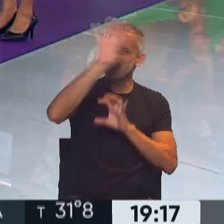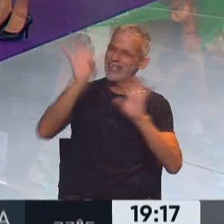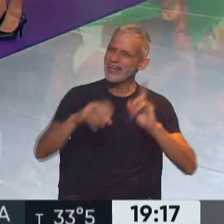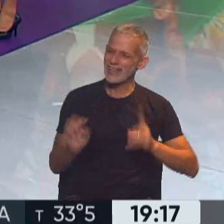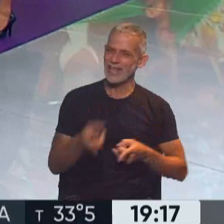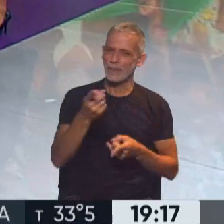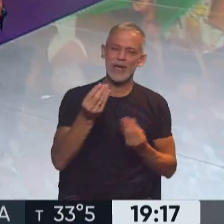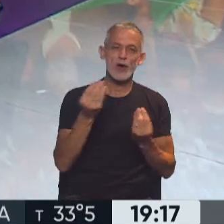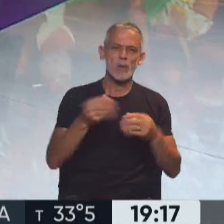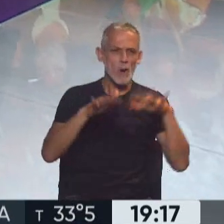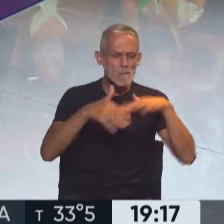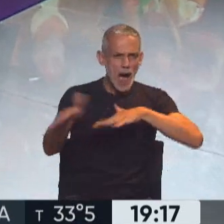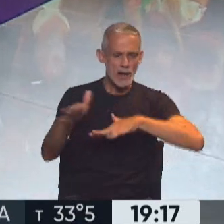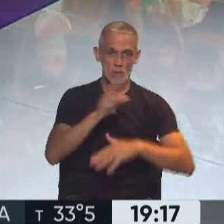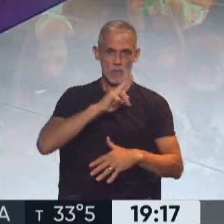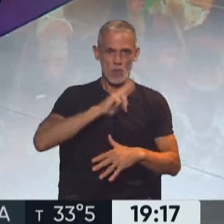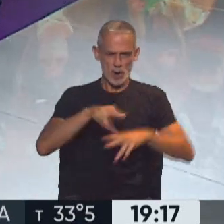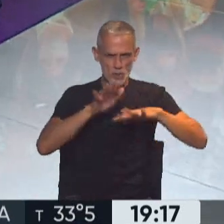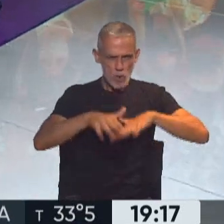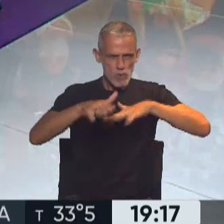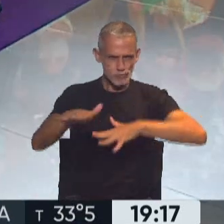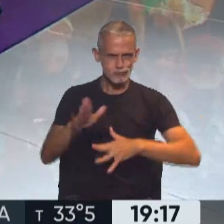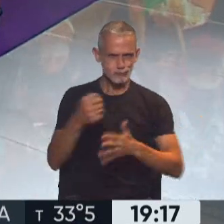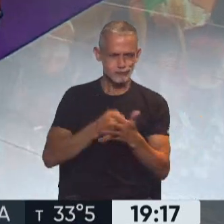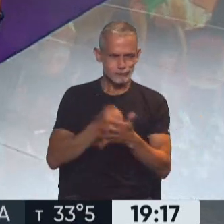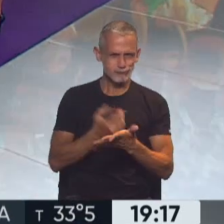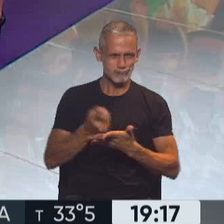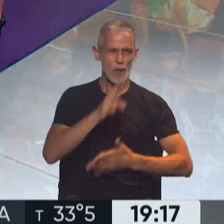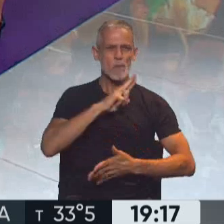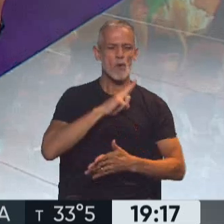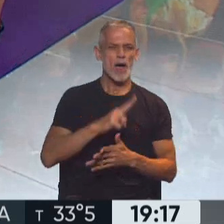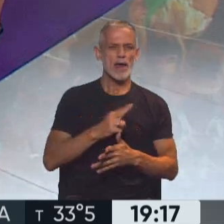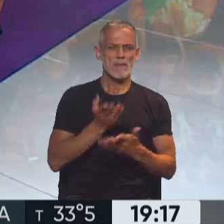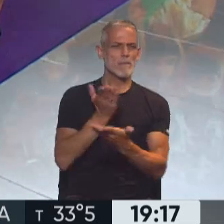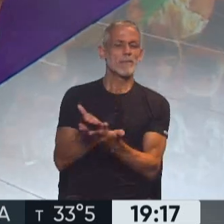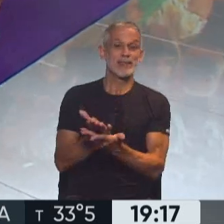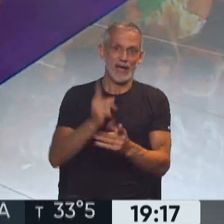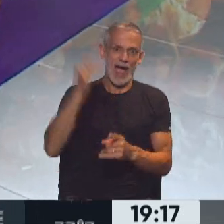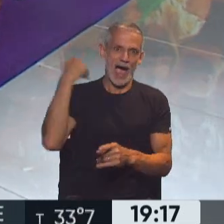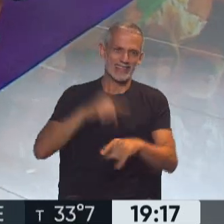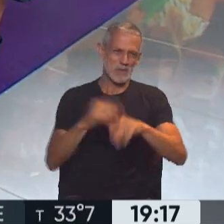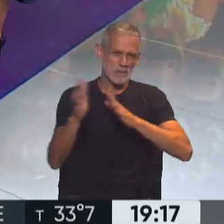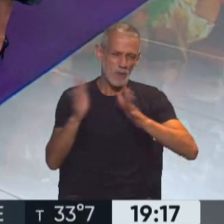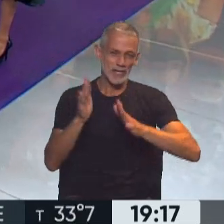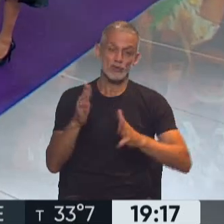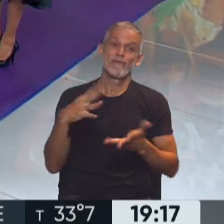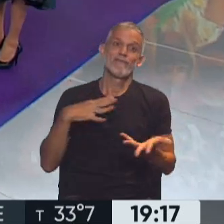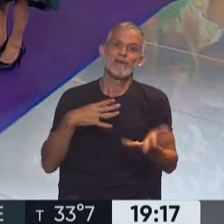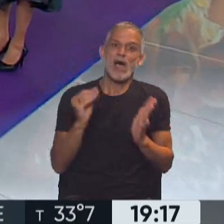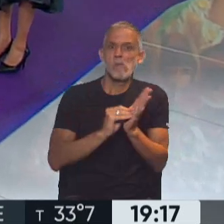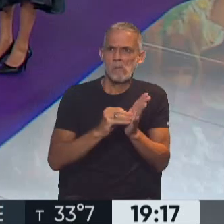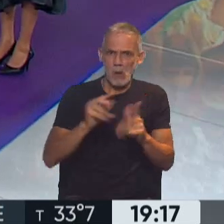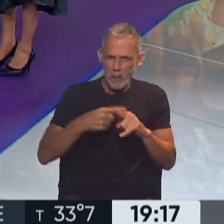Cómo habían marchado ante las mujeres, cómo las mujeres saliendo a pedir lo que en ese momento no estaba ni en la agenda,